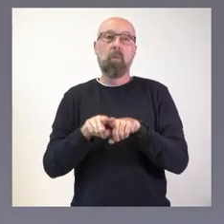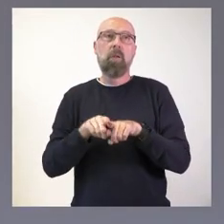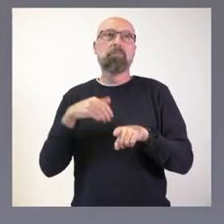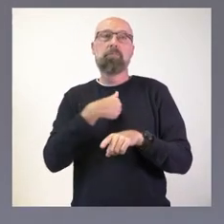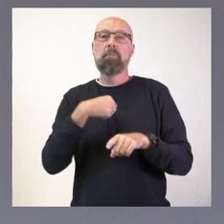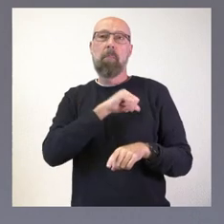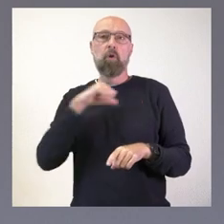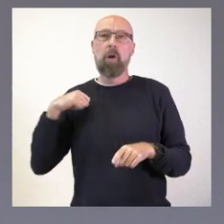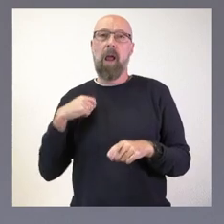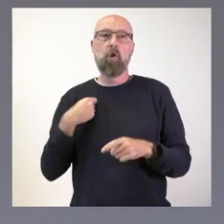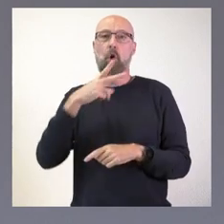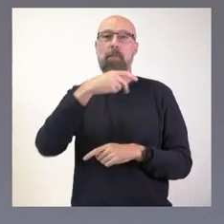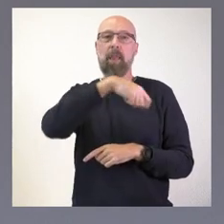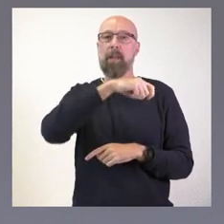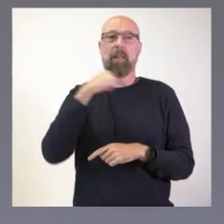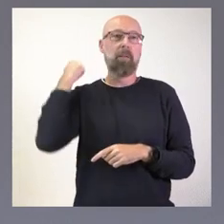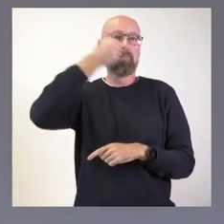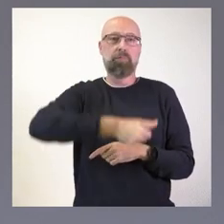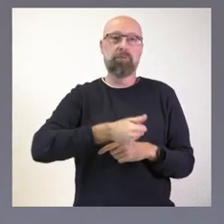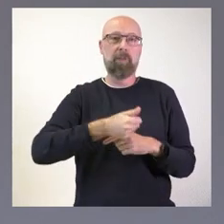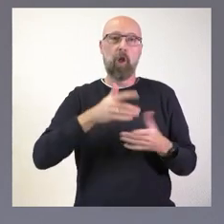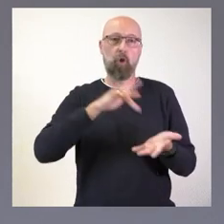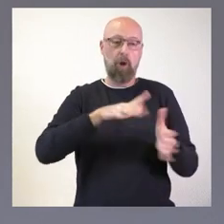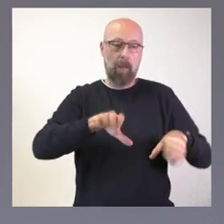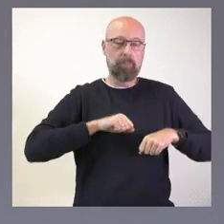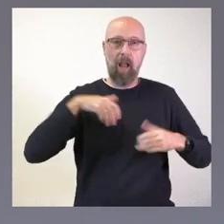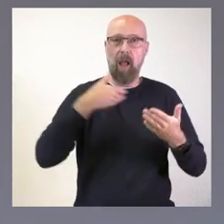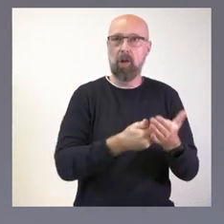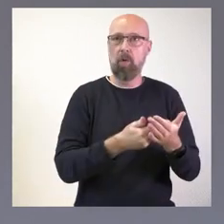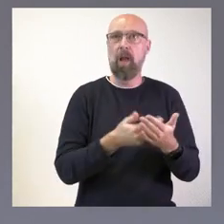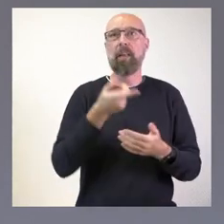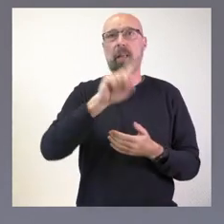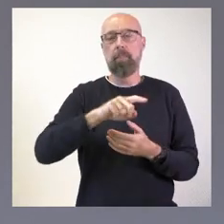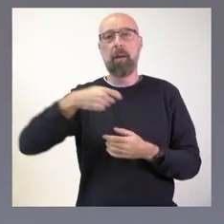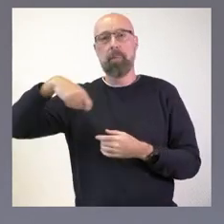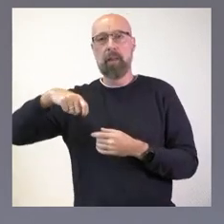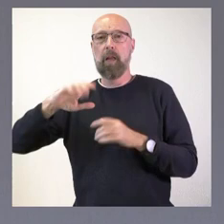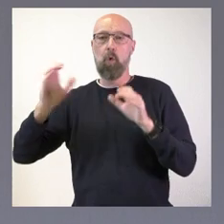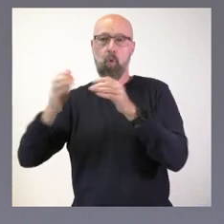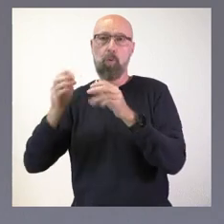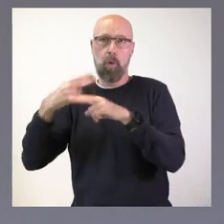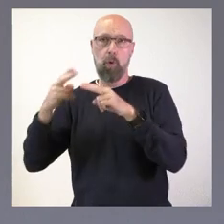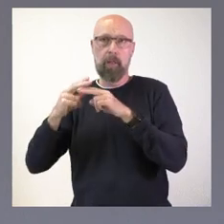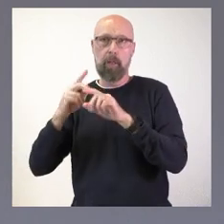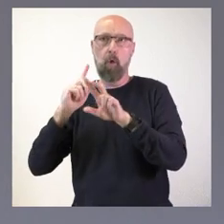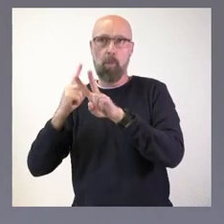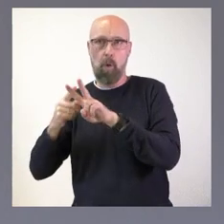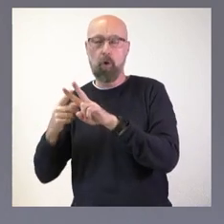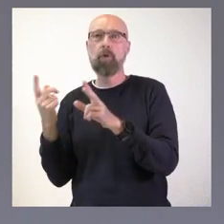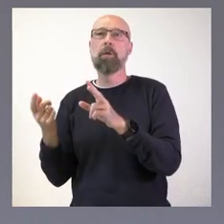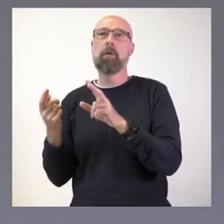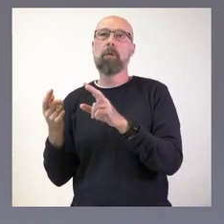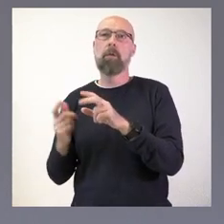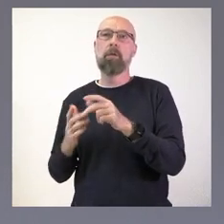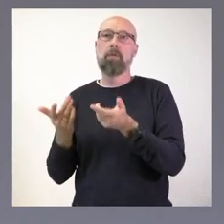vicepresidente todos los días del año, desde que me nombraron. También soy el presidente del grupo parlamentario Vox y fui el número uno en la